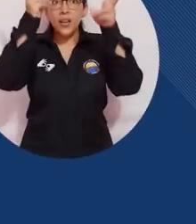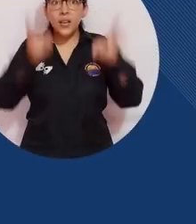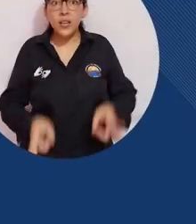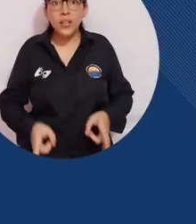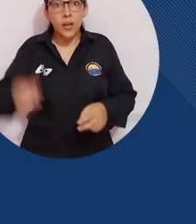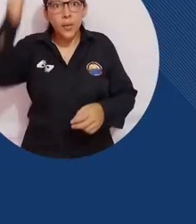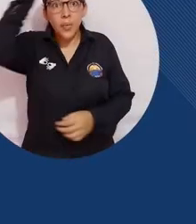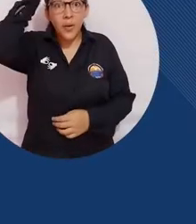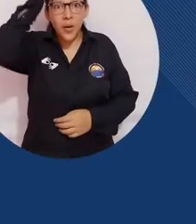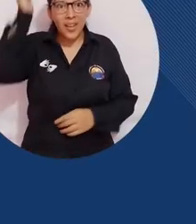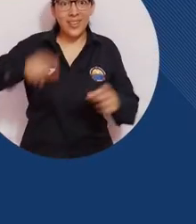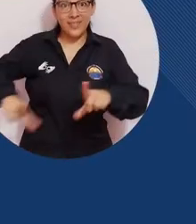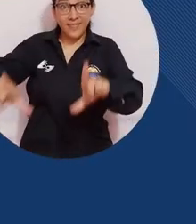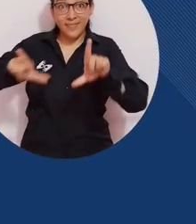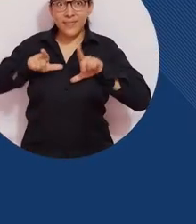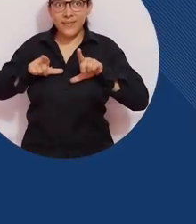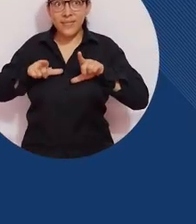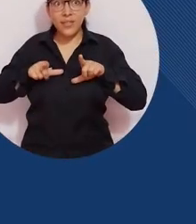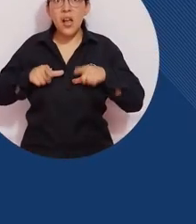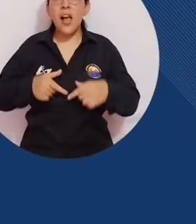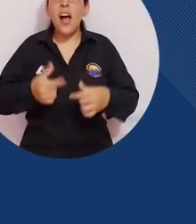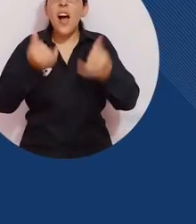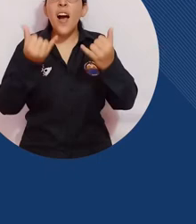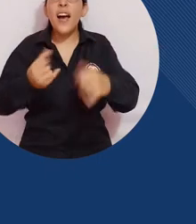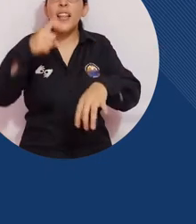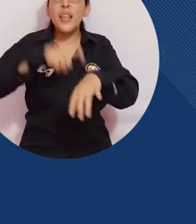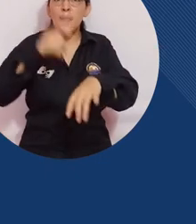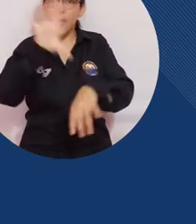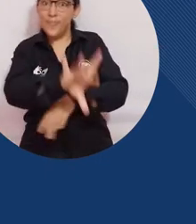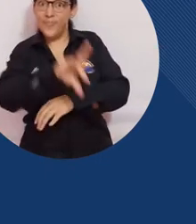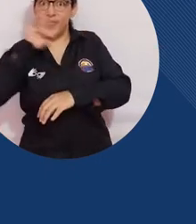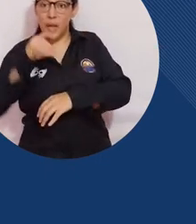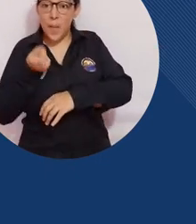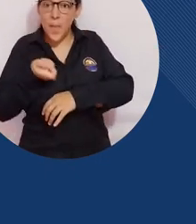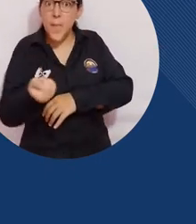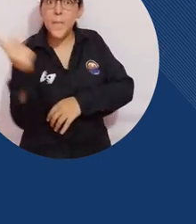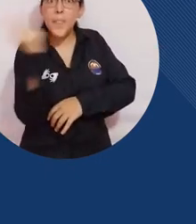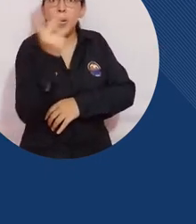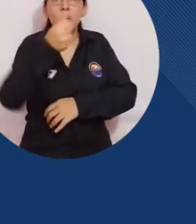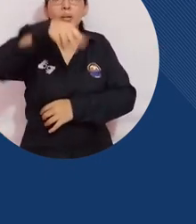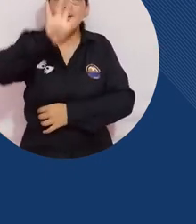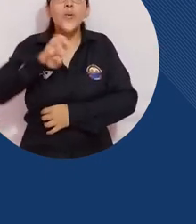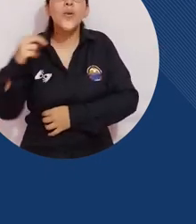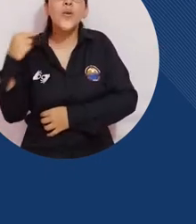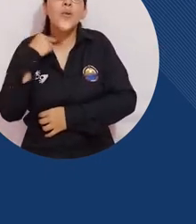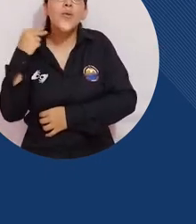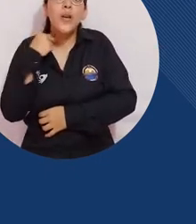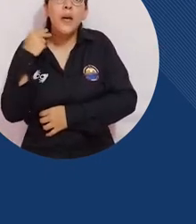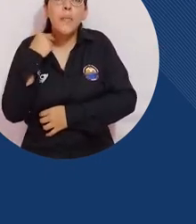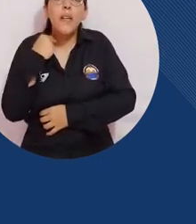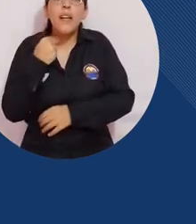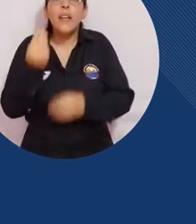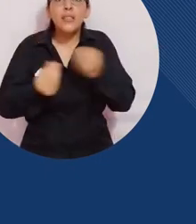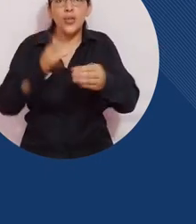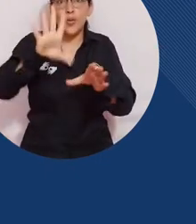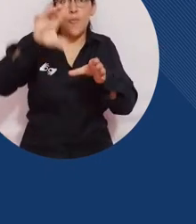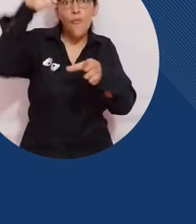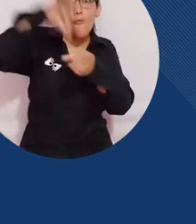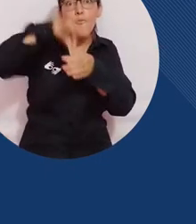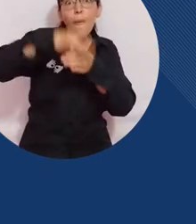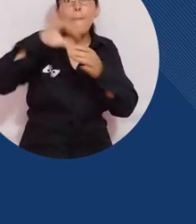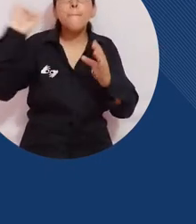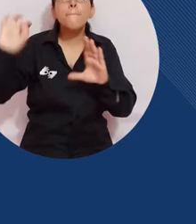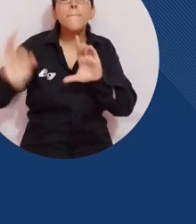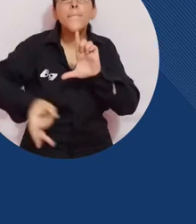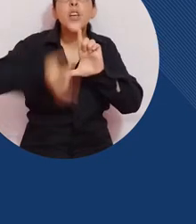estudiante docente y graduado es momento de elegir este viernes 19 de noviembre se desarrolla la